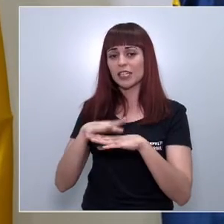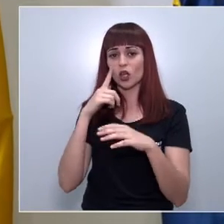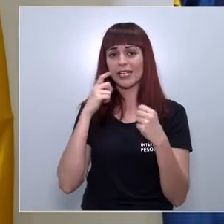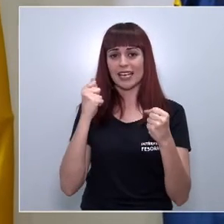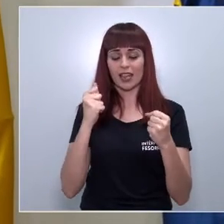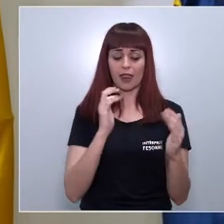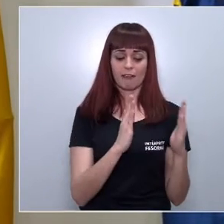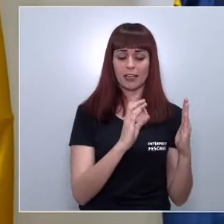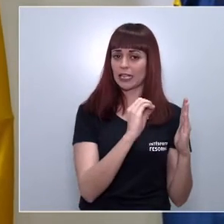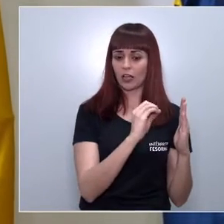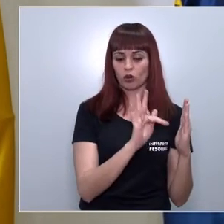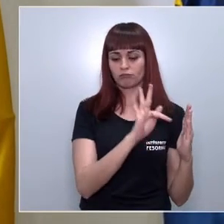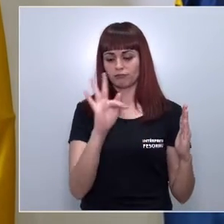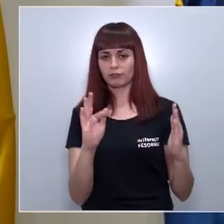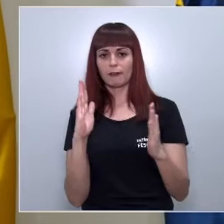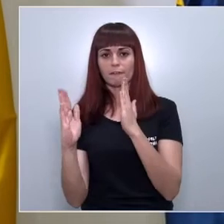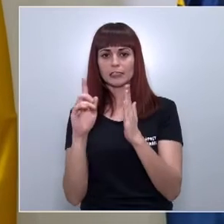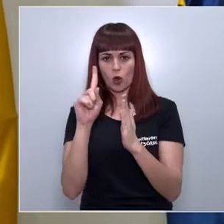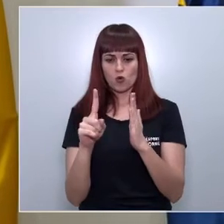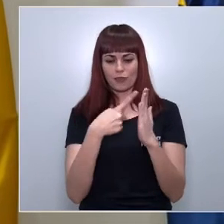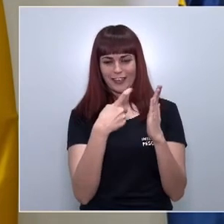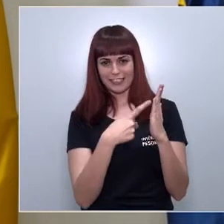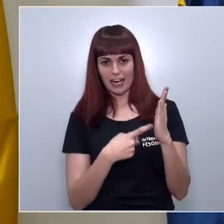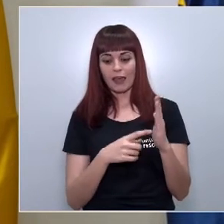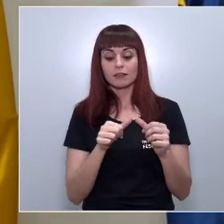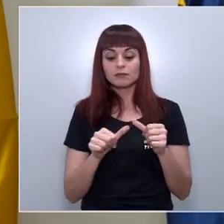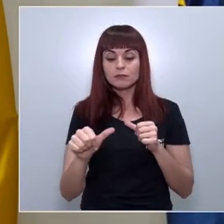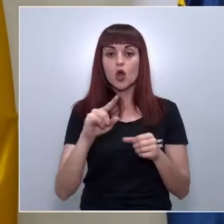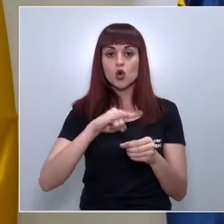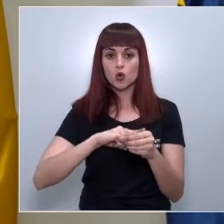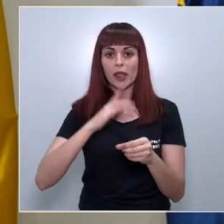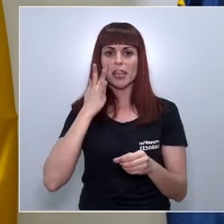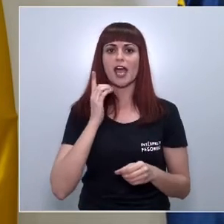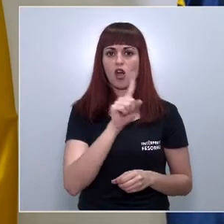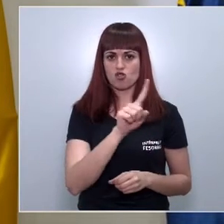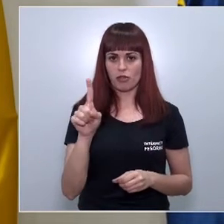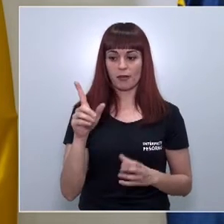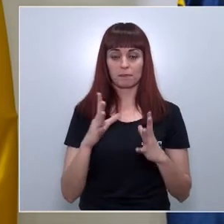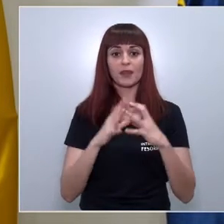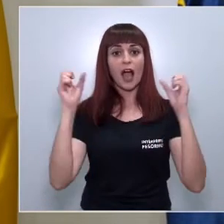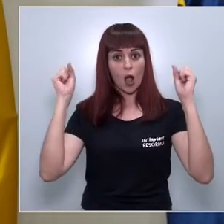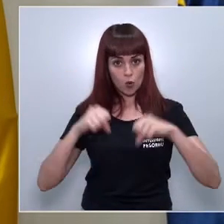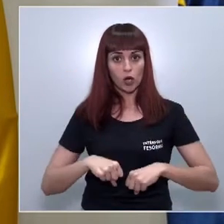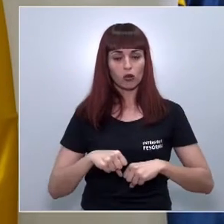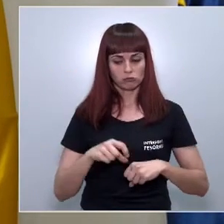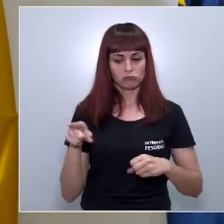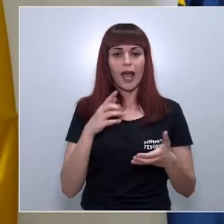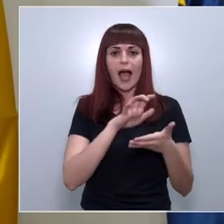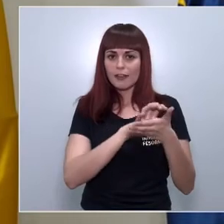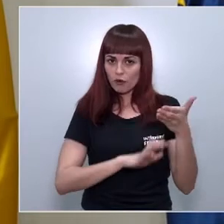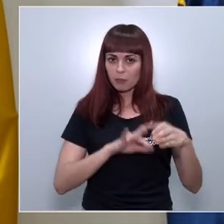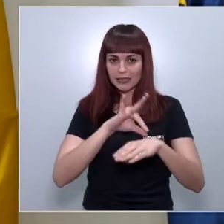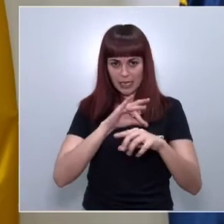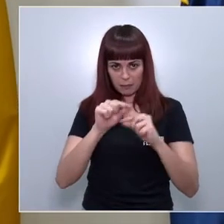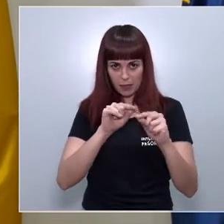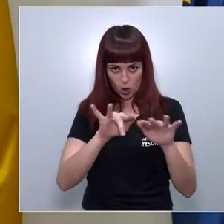pase de nuestra región a la fase 1 de desescalada el próximo lunes, día 11. Dicho acuerdo estaba avalado por los informes epidemiológicos y